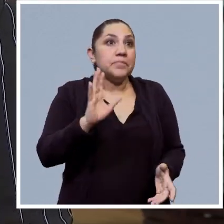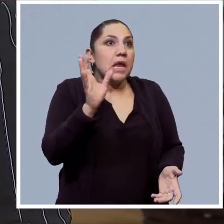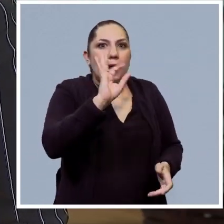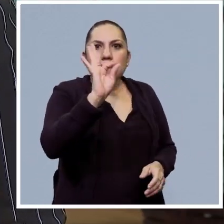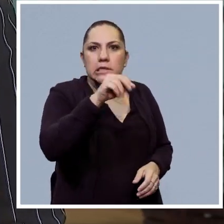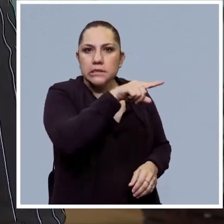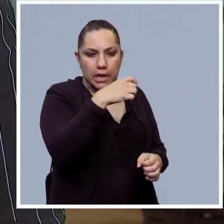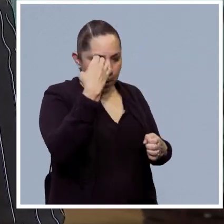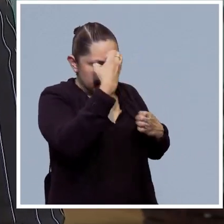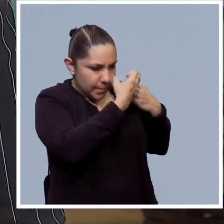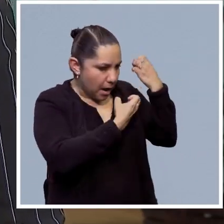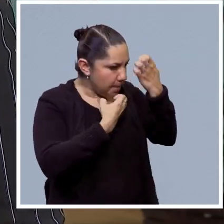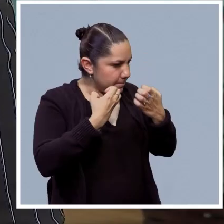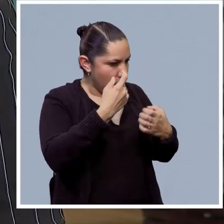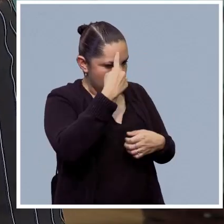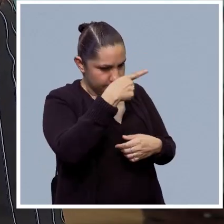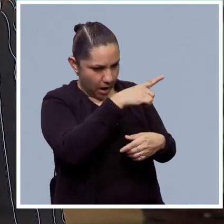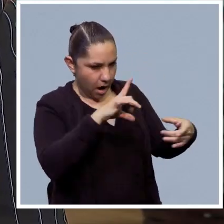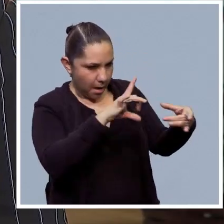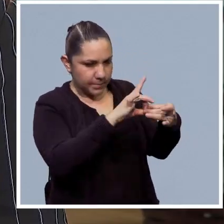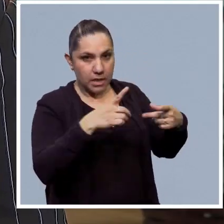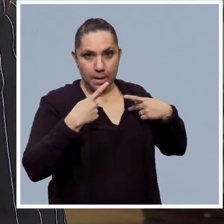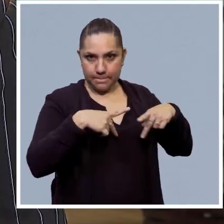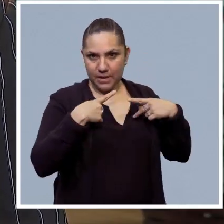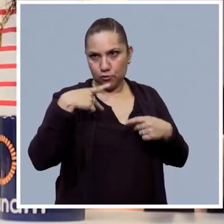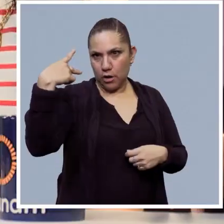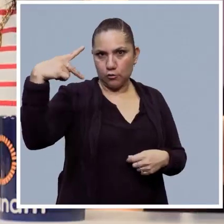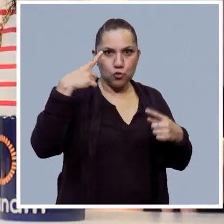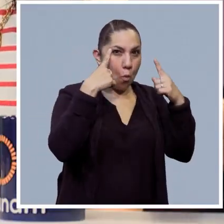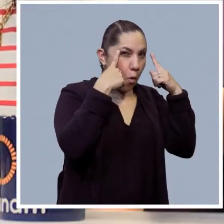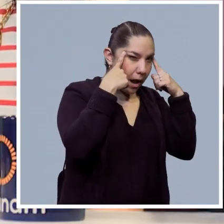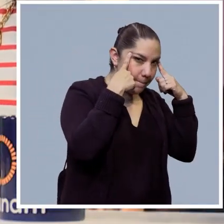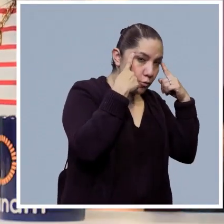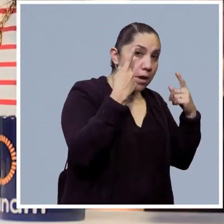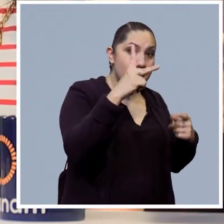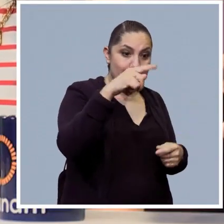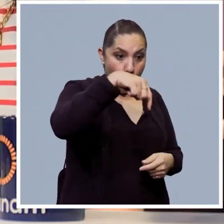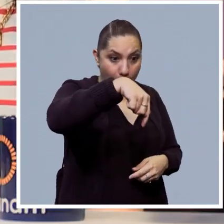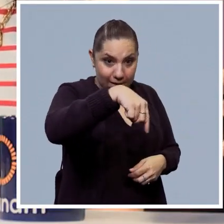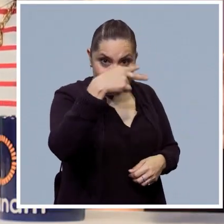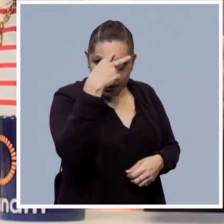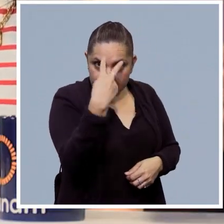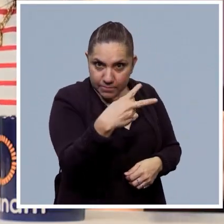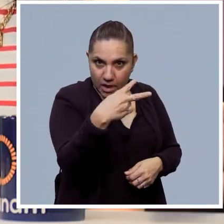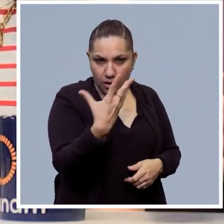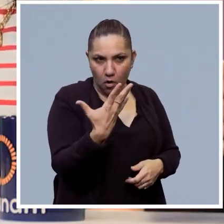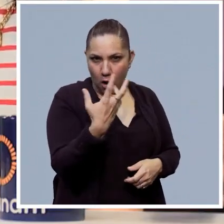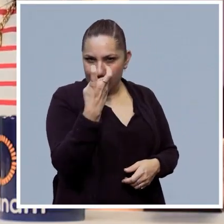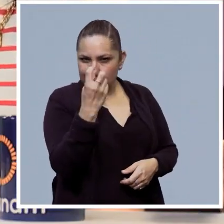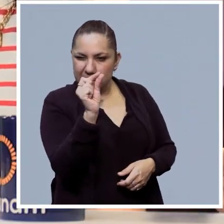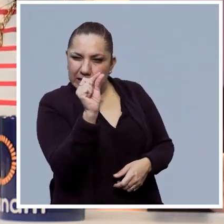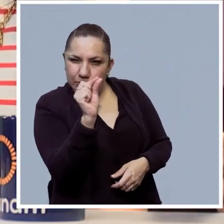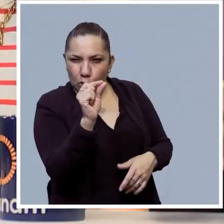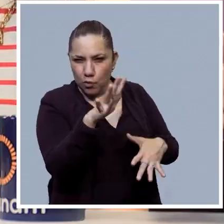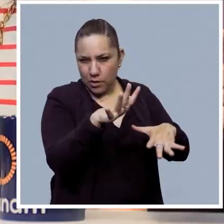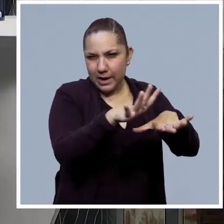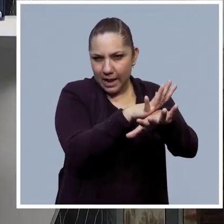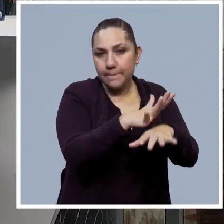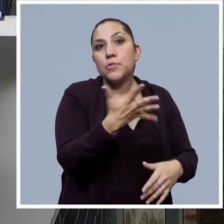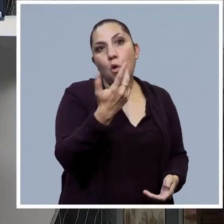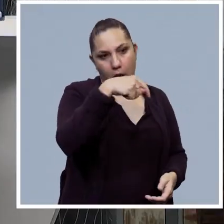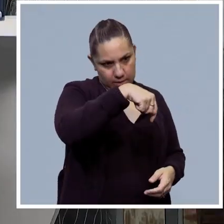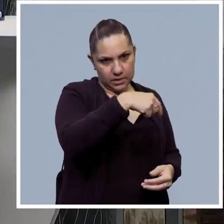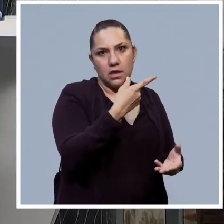en población, que les puedo decir japonesa, cuando metemos ese mismo algoritmo, cambia un poquito. Claro. Estamos haciendo ya detección de